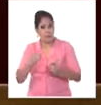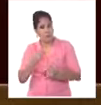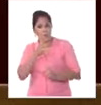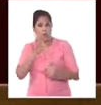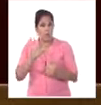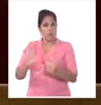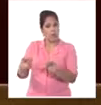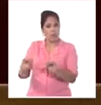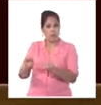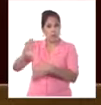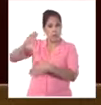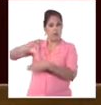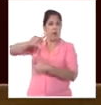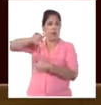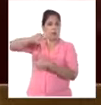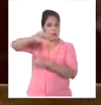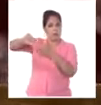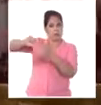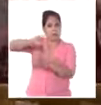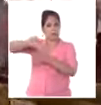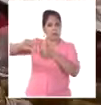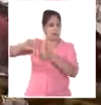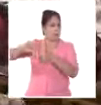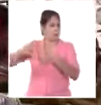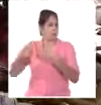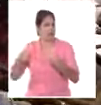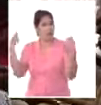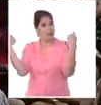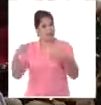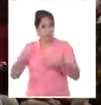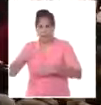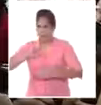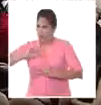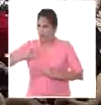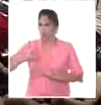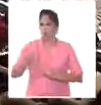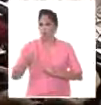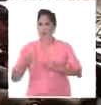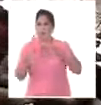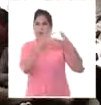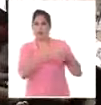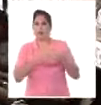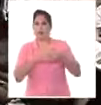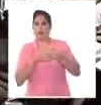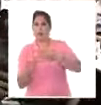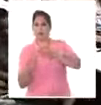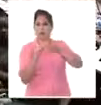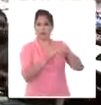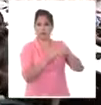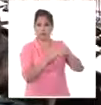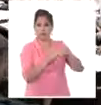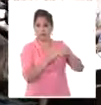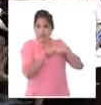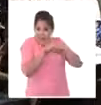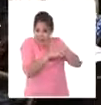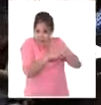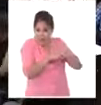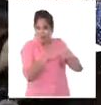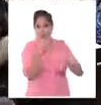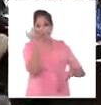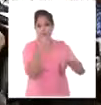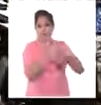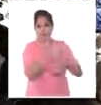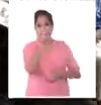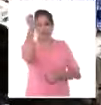hablando de que América Latina y el Caribe tenía que pertenecer a Norteamérica. Ahí está la trampa